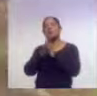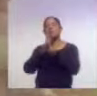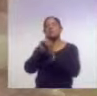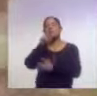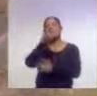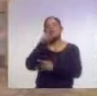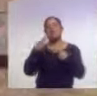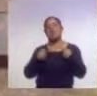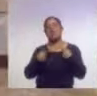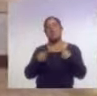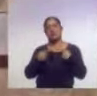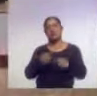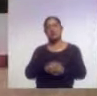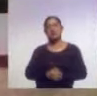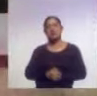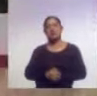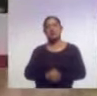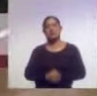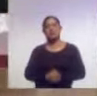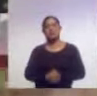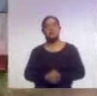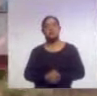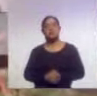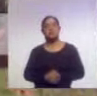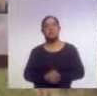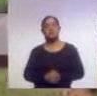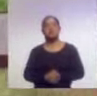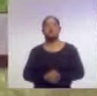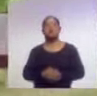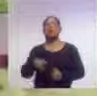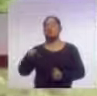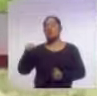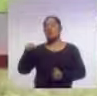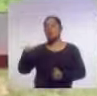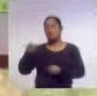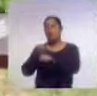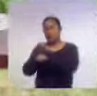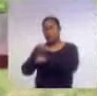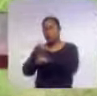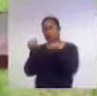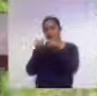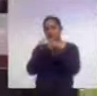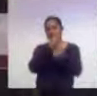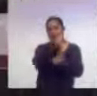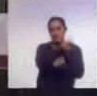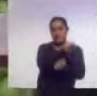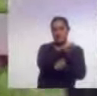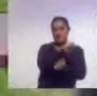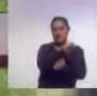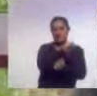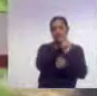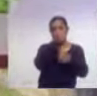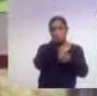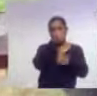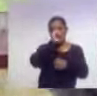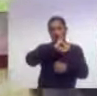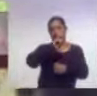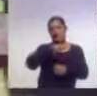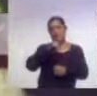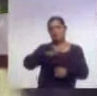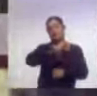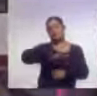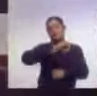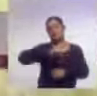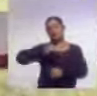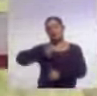elementos, tanto de la mencionada dependencia estatal como de la Secretaría de Seguridad Ciudadana, de la 23 Zona Militar, de la